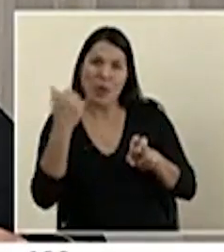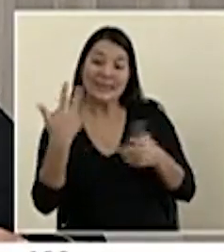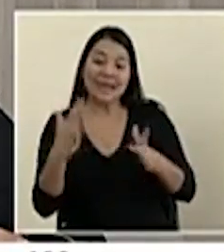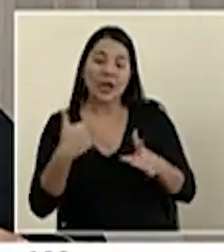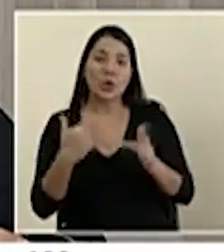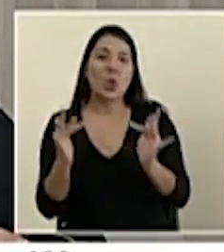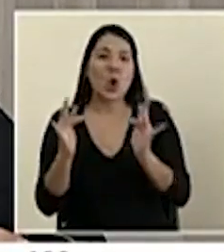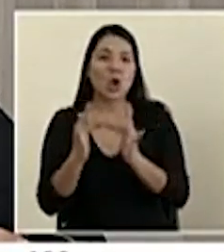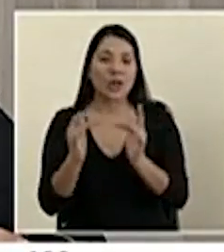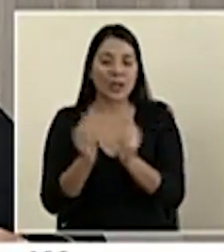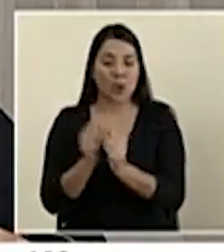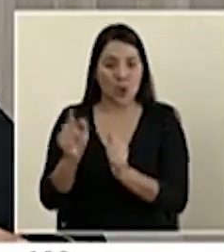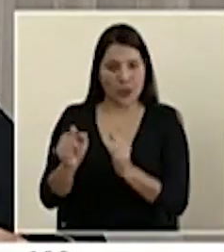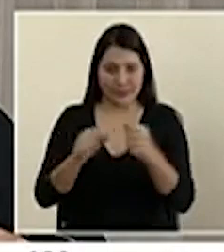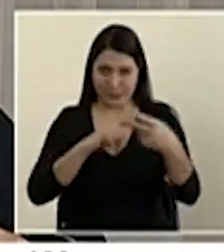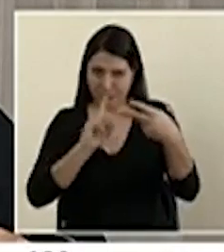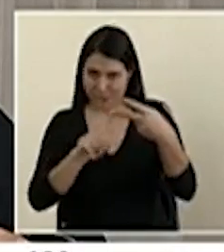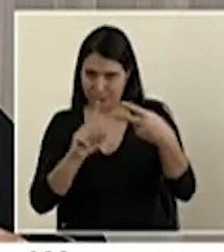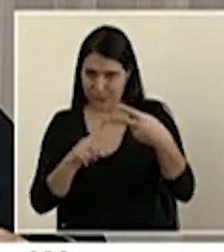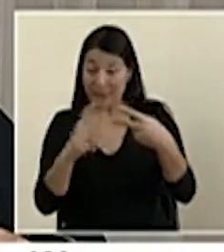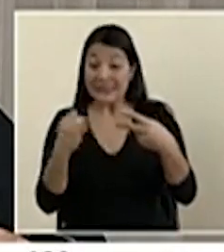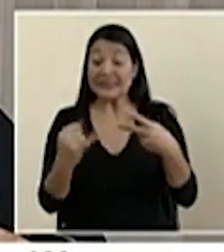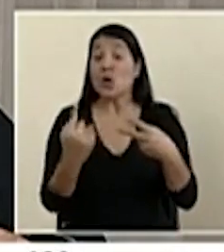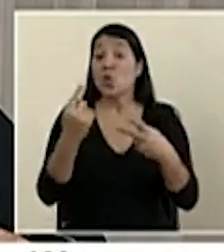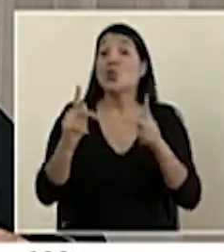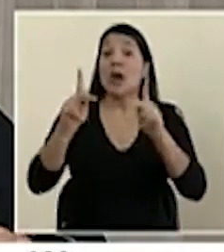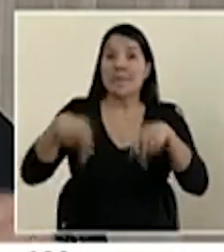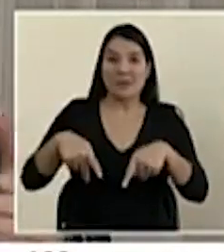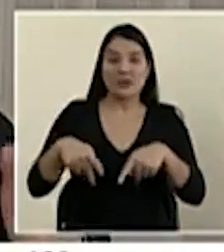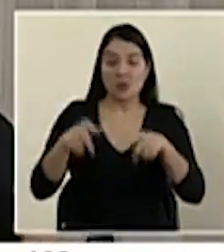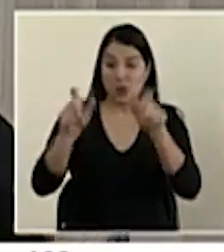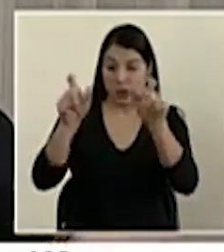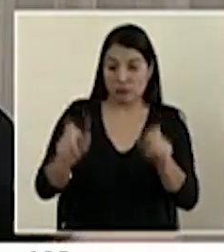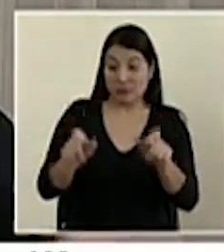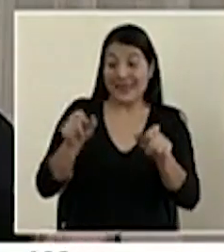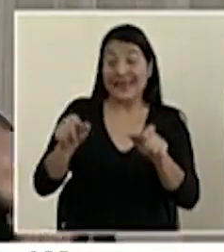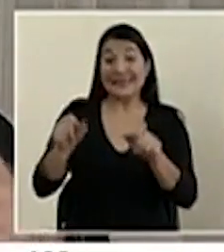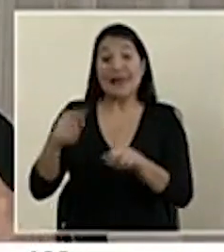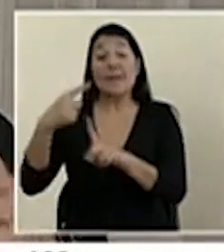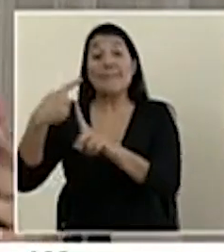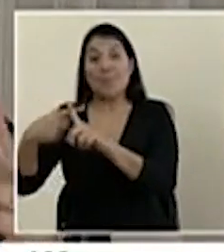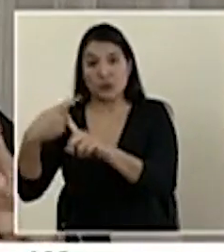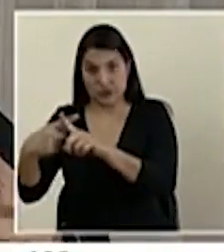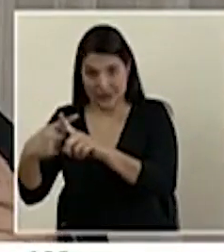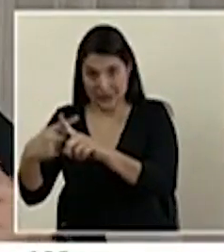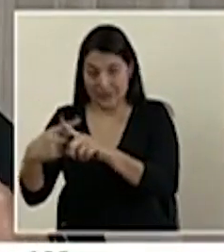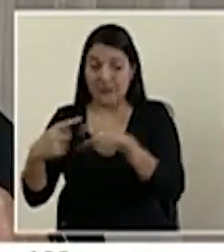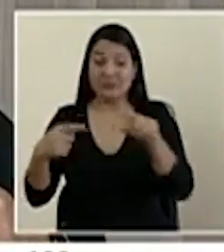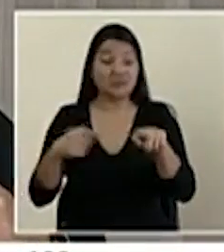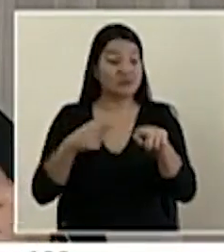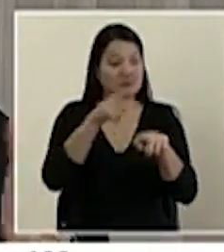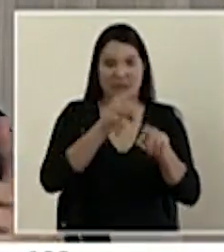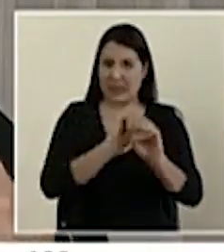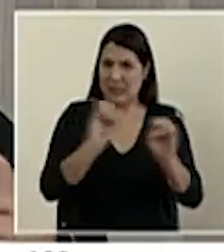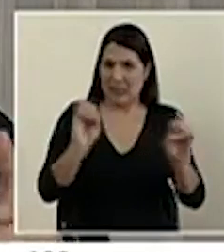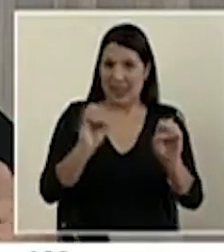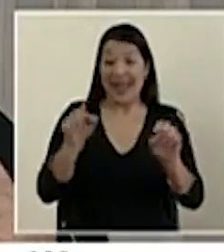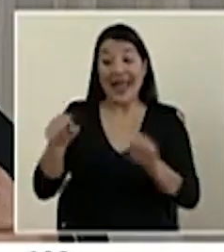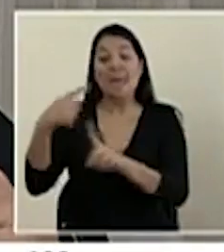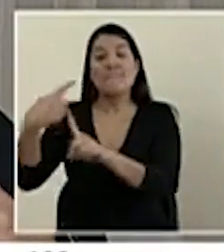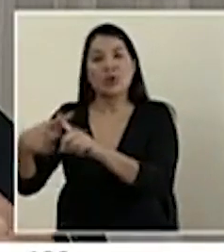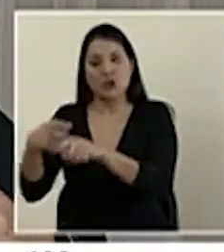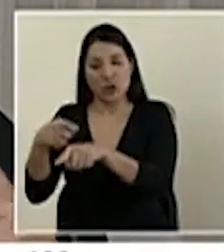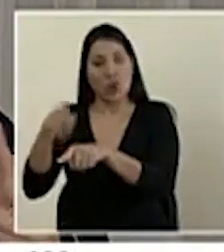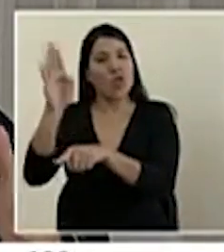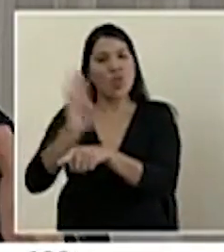fue en contacto cercano de un caso positivo, pero nunca manifestó síntomas y tenemos otra persona que desarrolla algún síntoma, podemos hacer ese